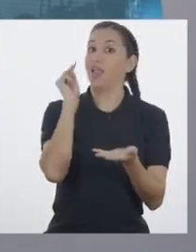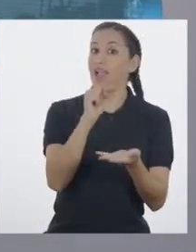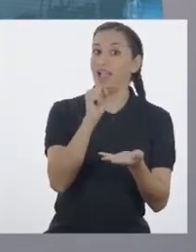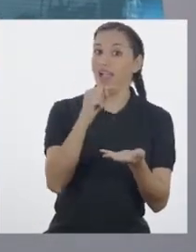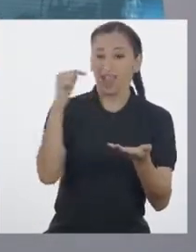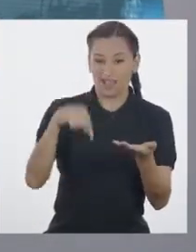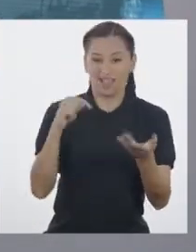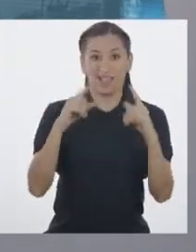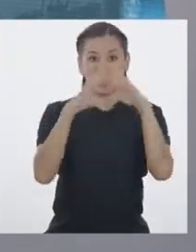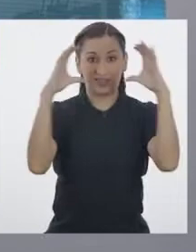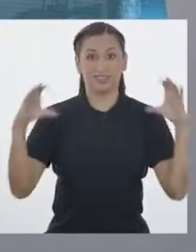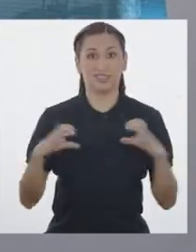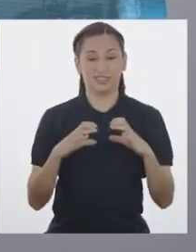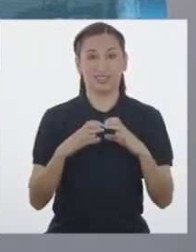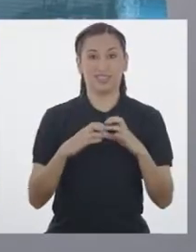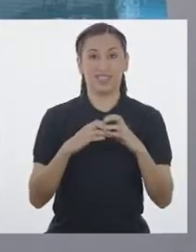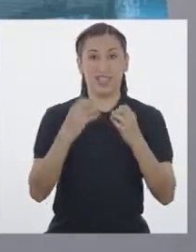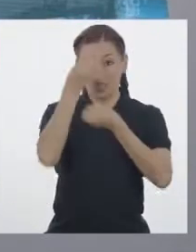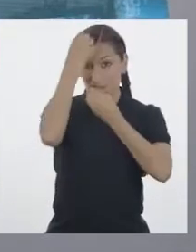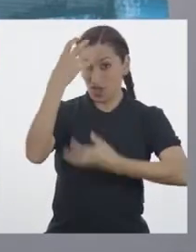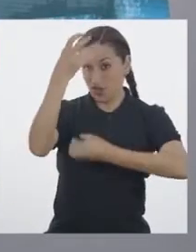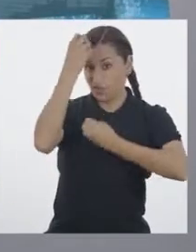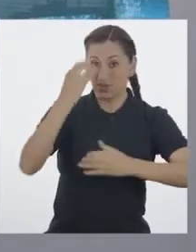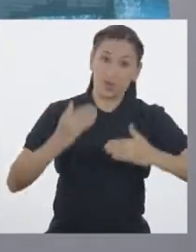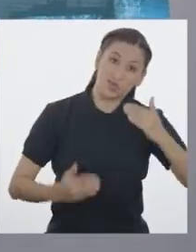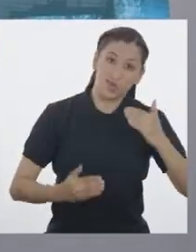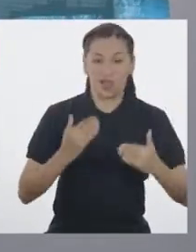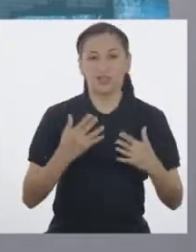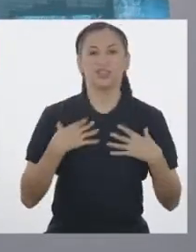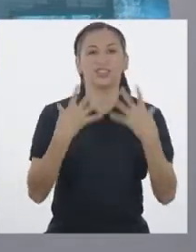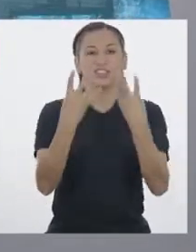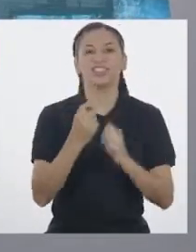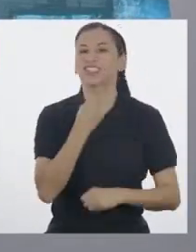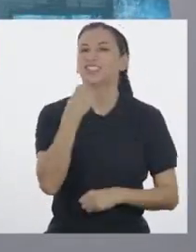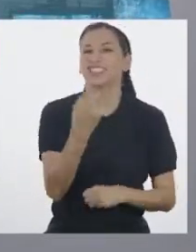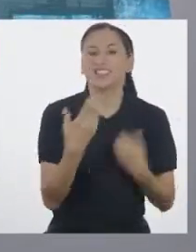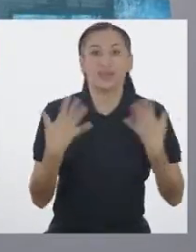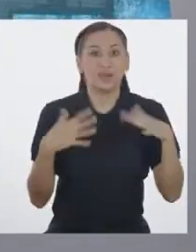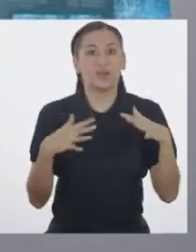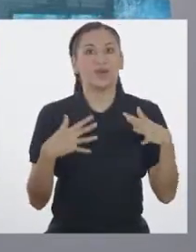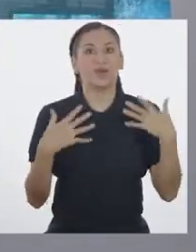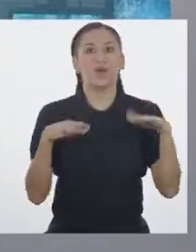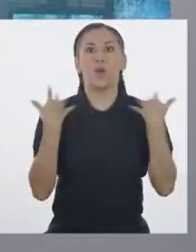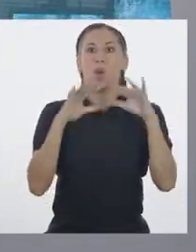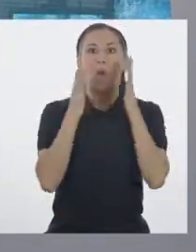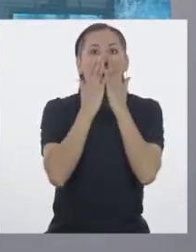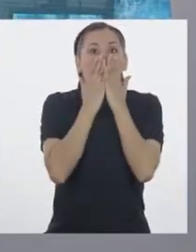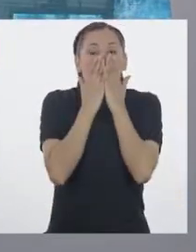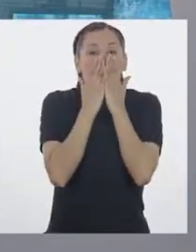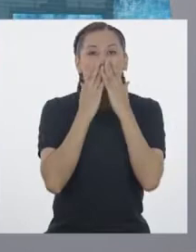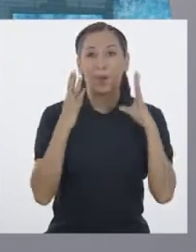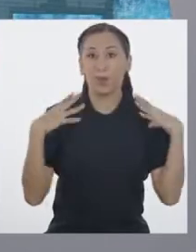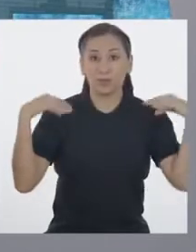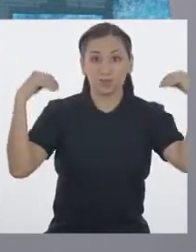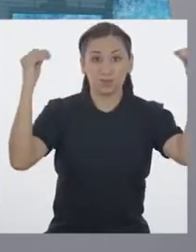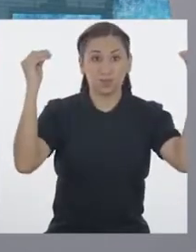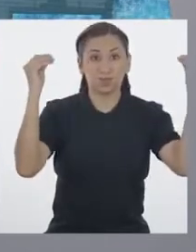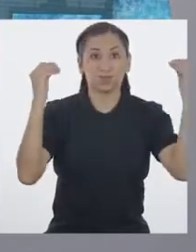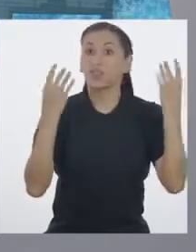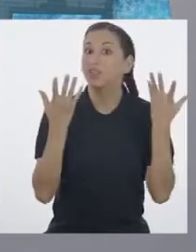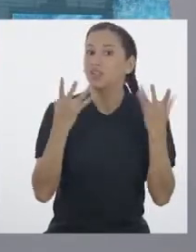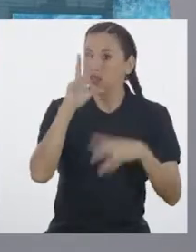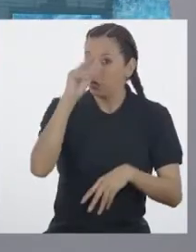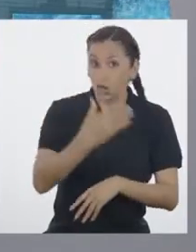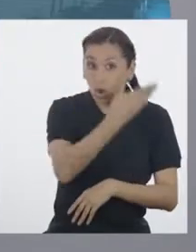¡Aquí desde el Centro de Informaciones Macabot queremos decirle que, ¡ojo! ¡Santas plumas del águila!